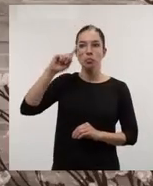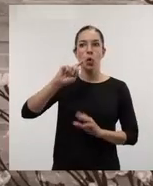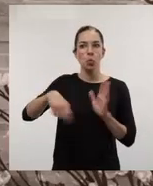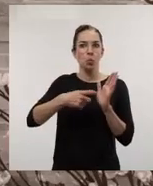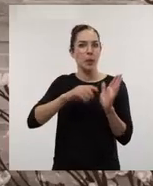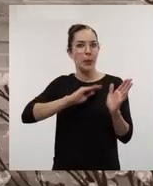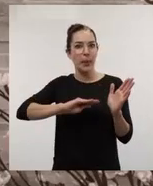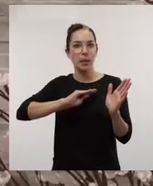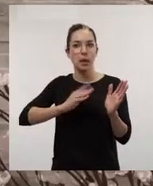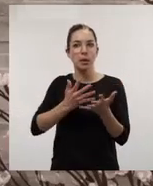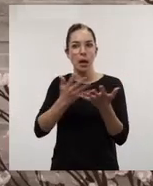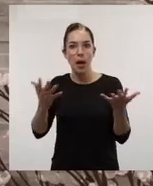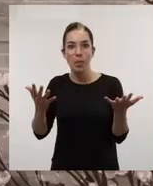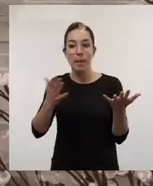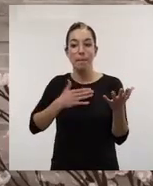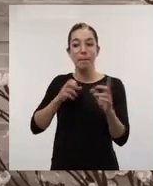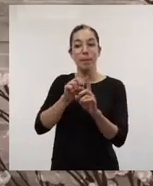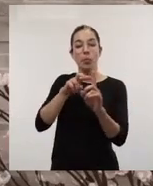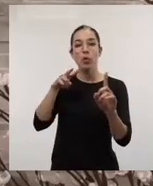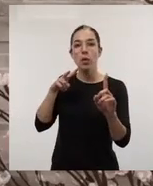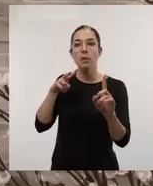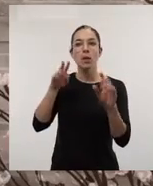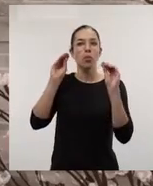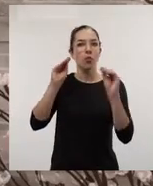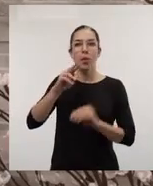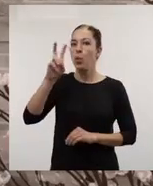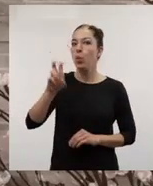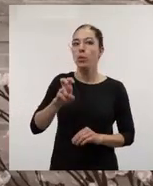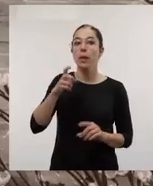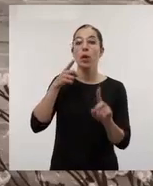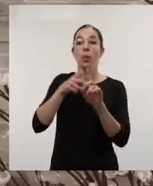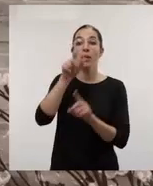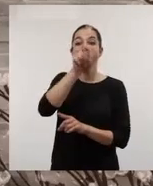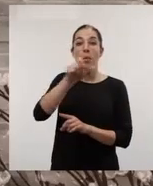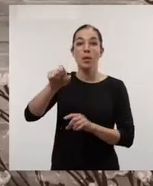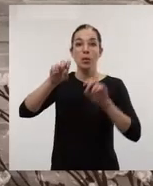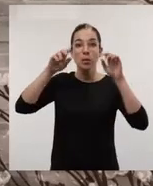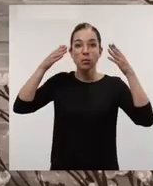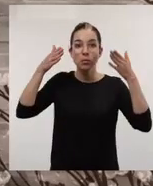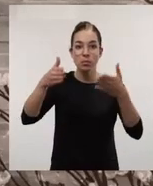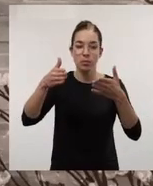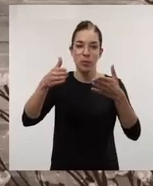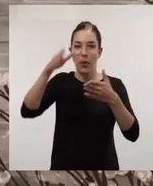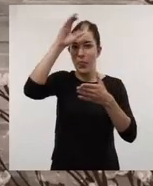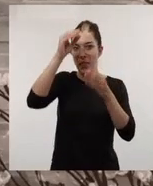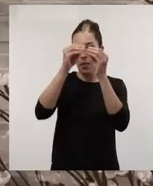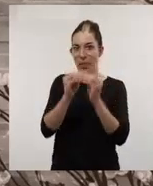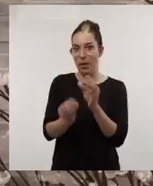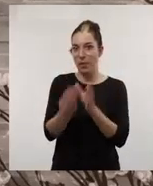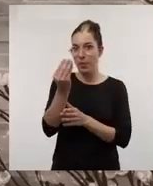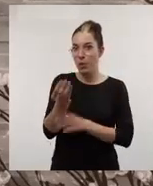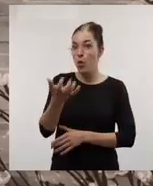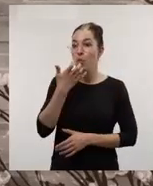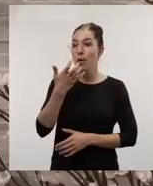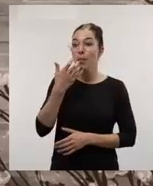bastante completa. Es muy amplia y desde mi punto de vista es muy útil para los que nos dedicamos a la producción científica.